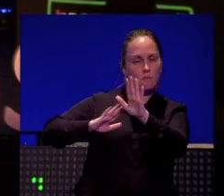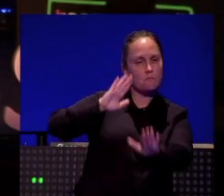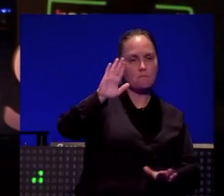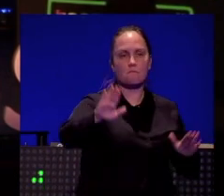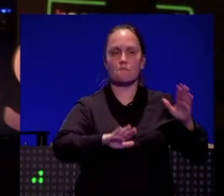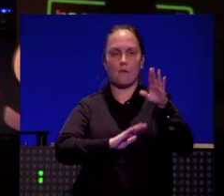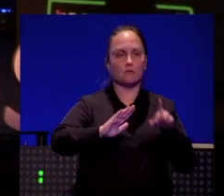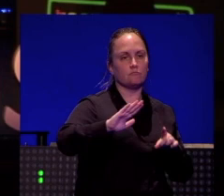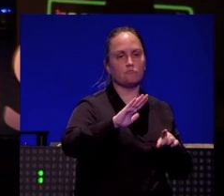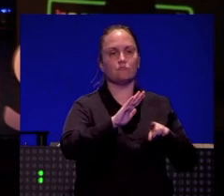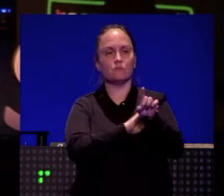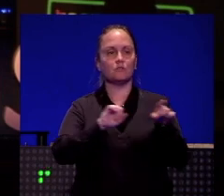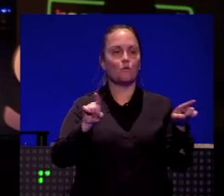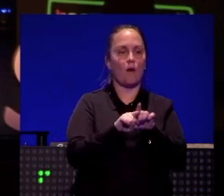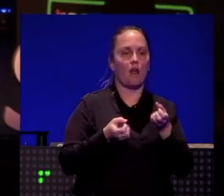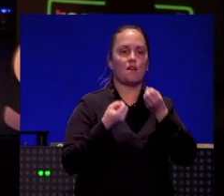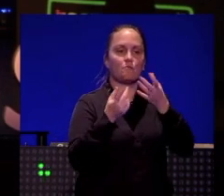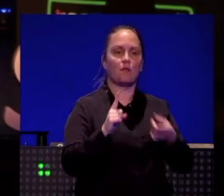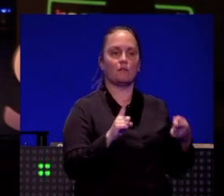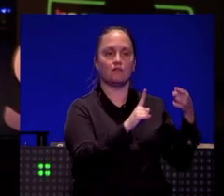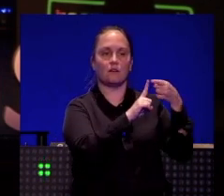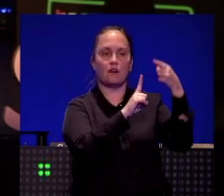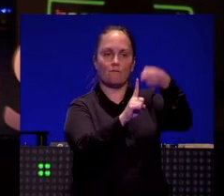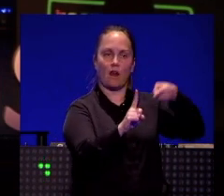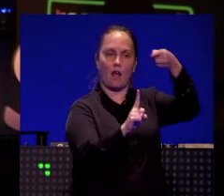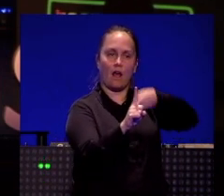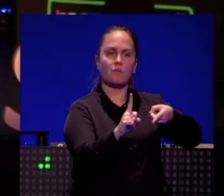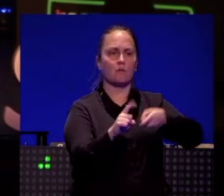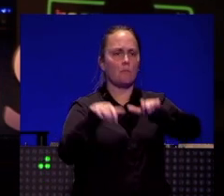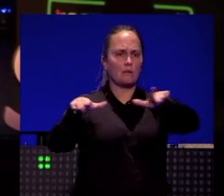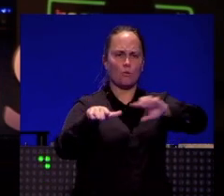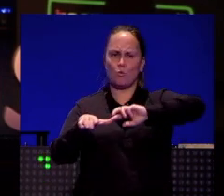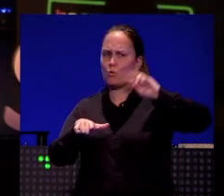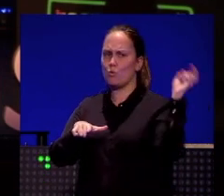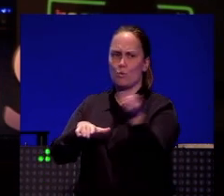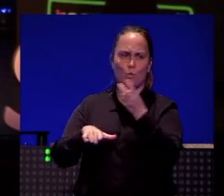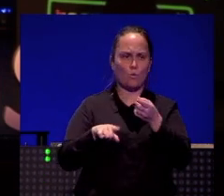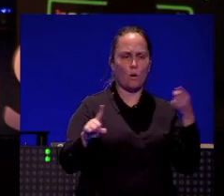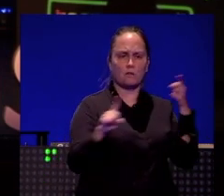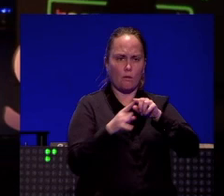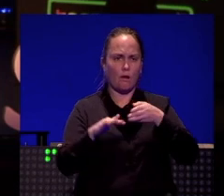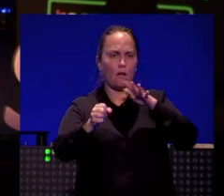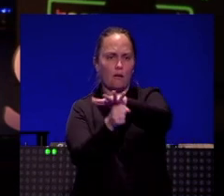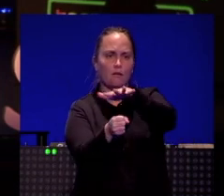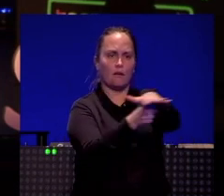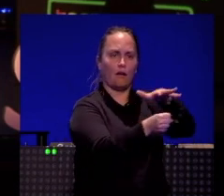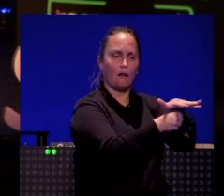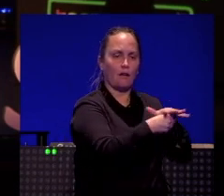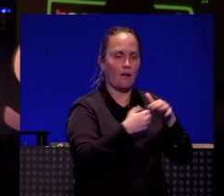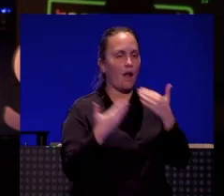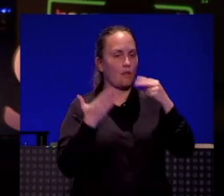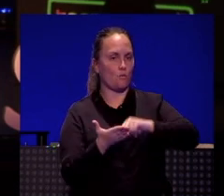ser referencia informativa también en digital. Multiplataforma para llegar y adaptarnos también a estas nuevas